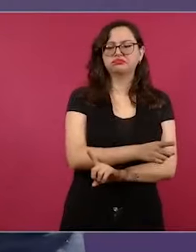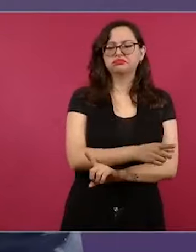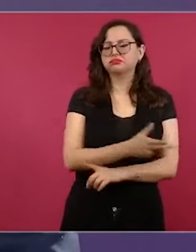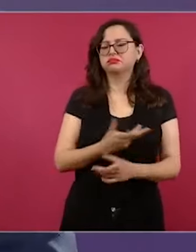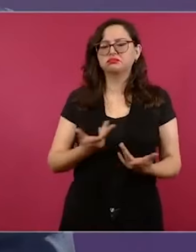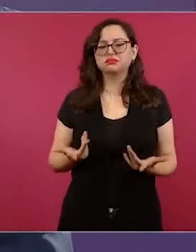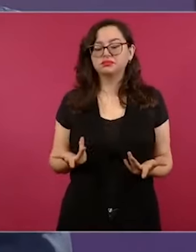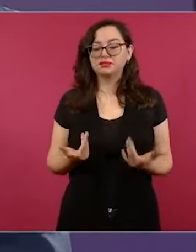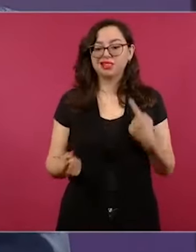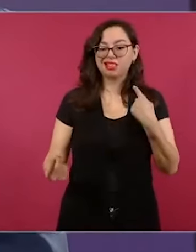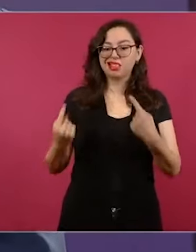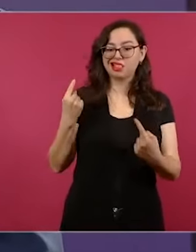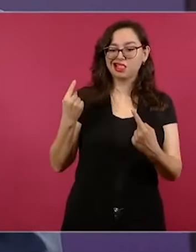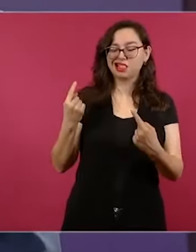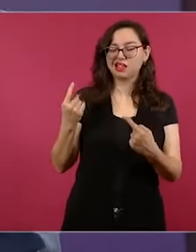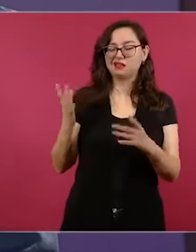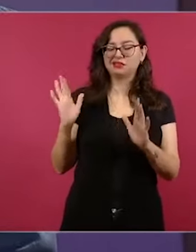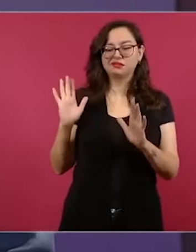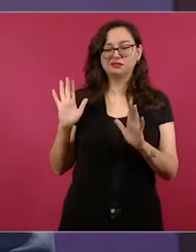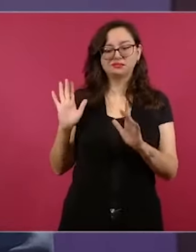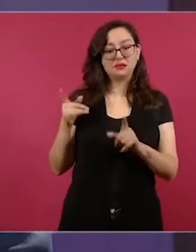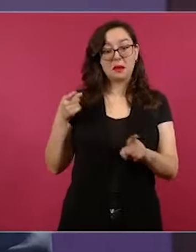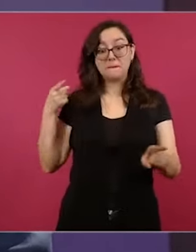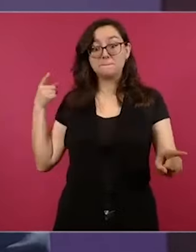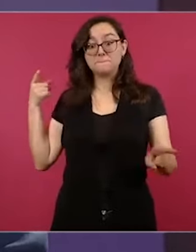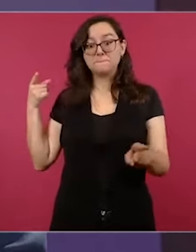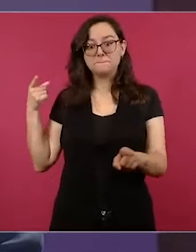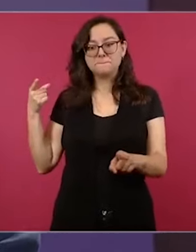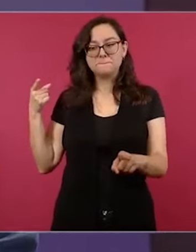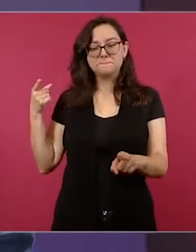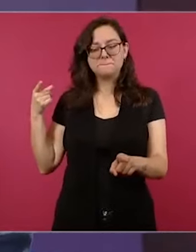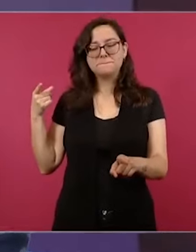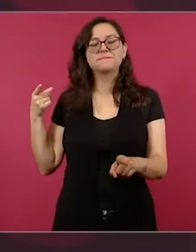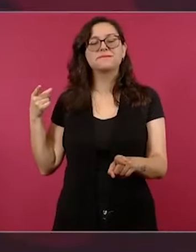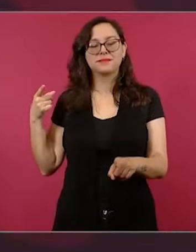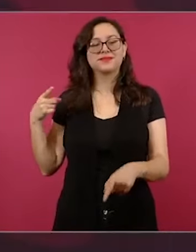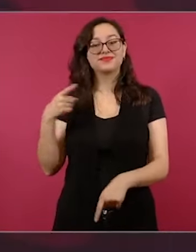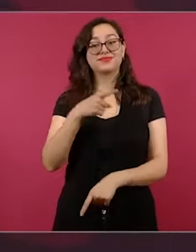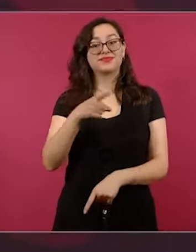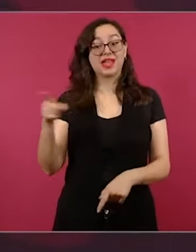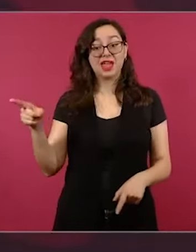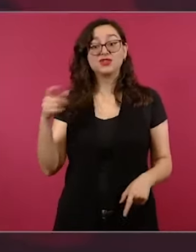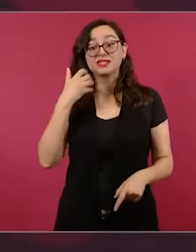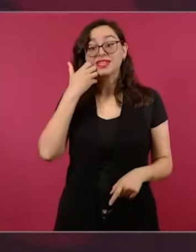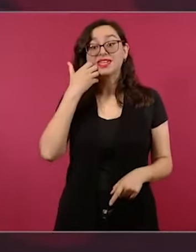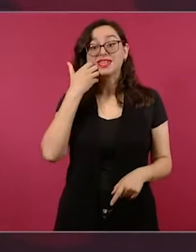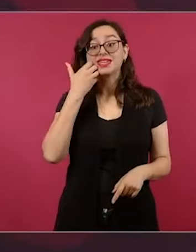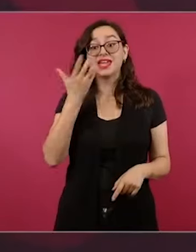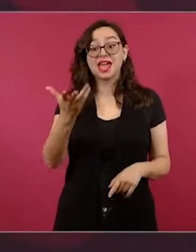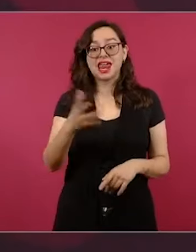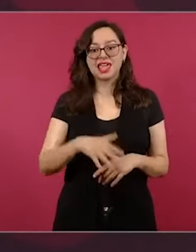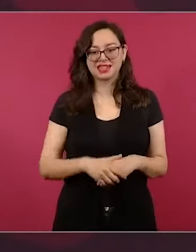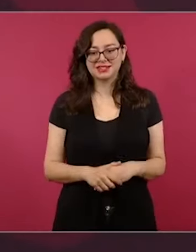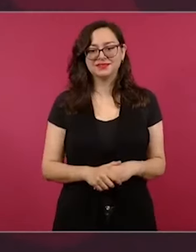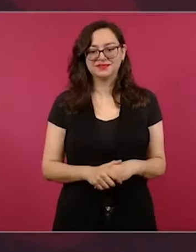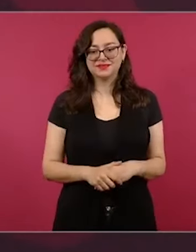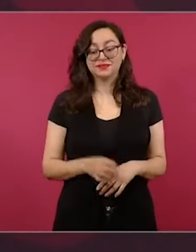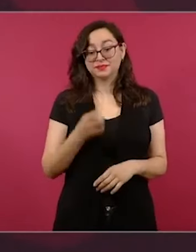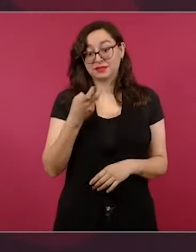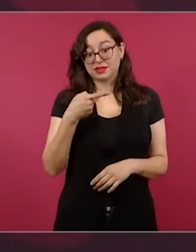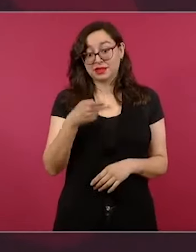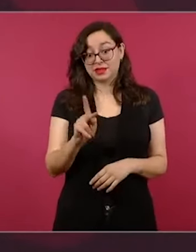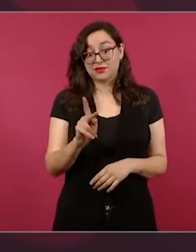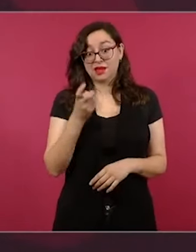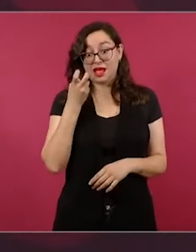cayendo en provocaciones, no cayendo en la trampa de la provocación, de la violencia. Esto para los jóvenes.